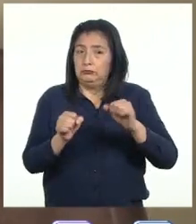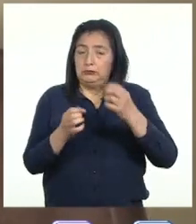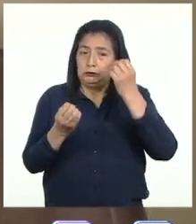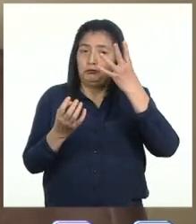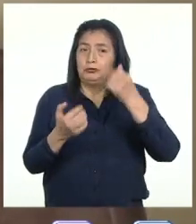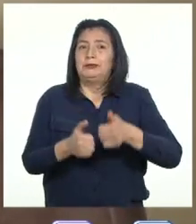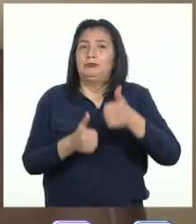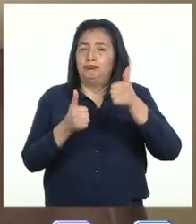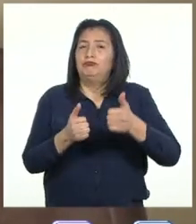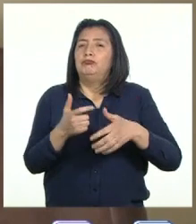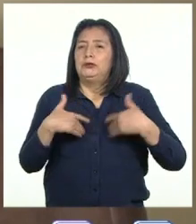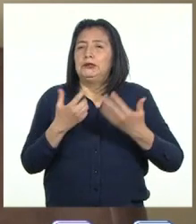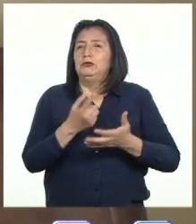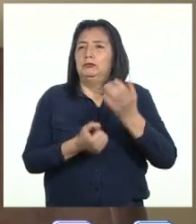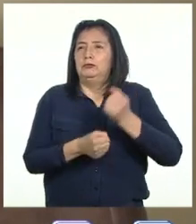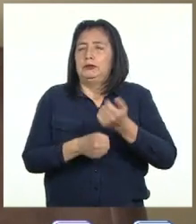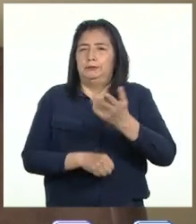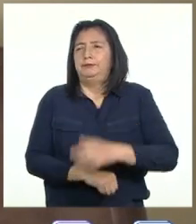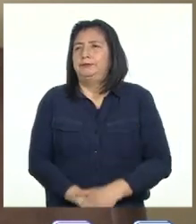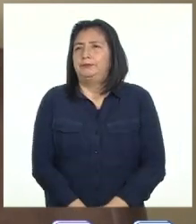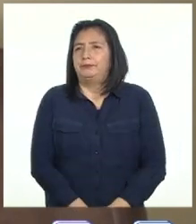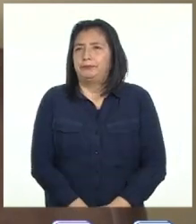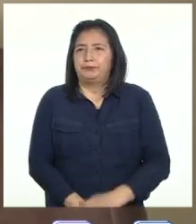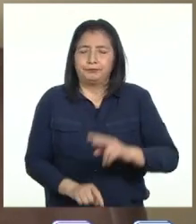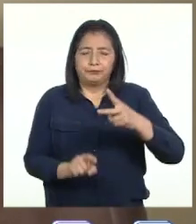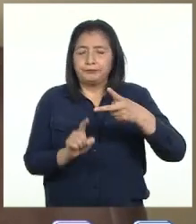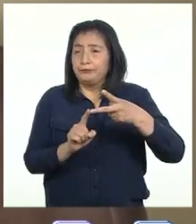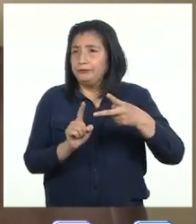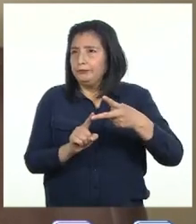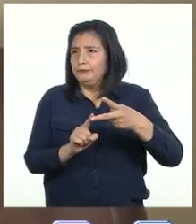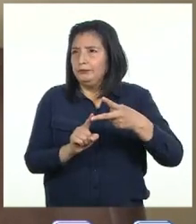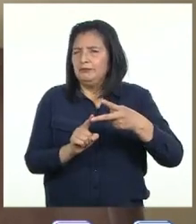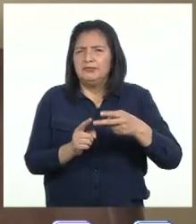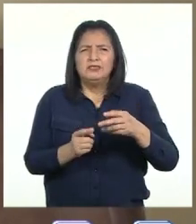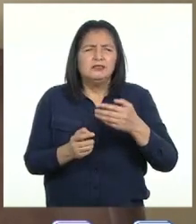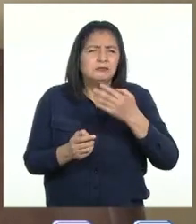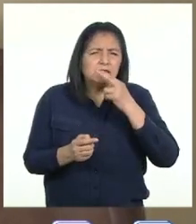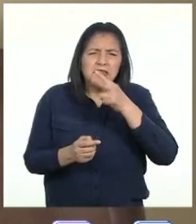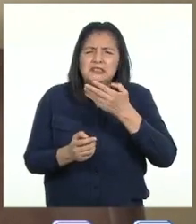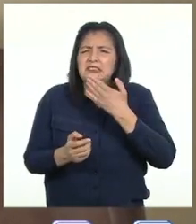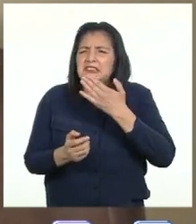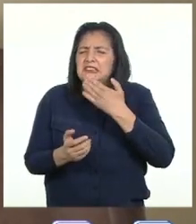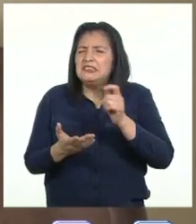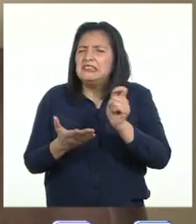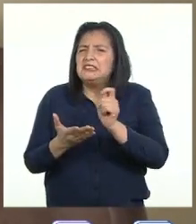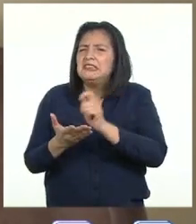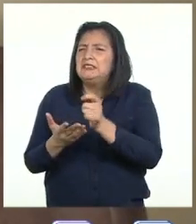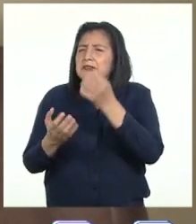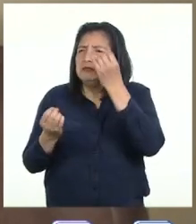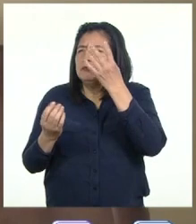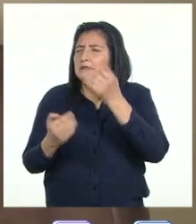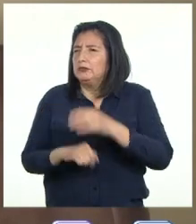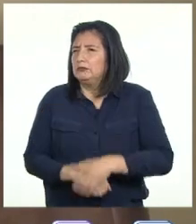información fidedigna Segundo Verificar el autor de la información